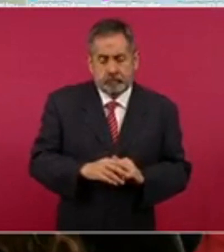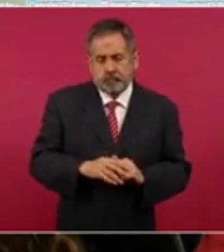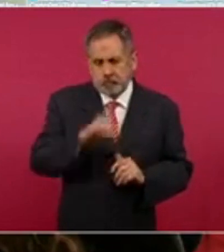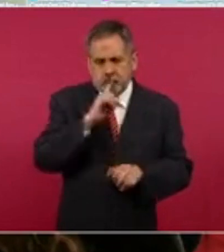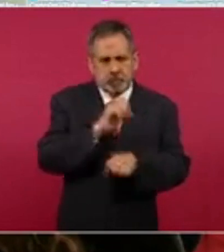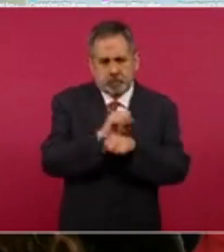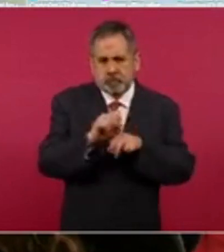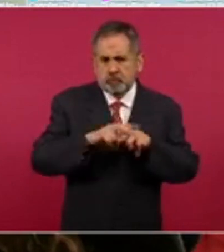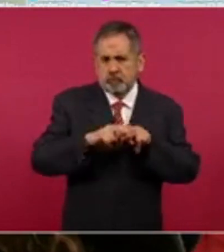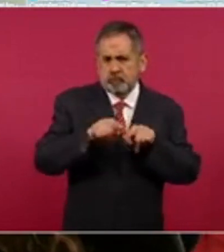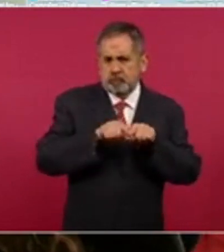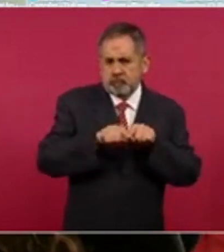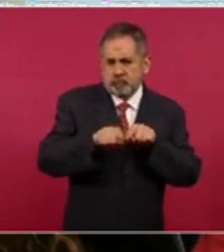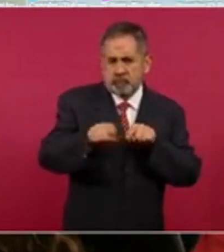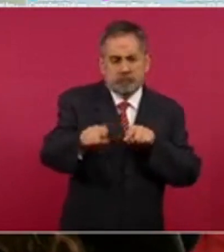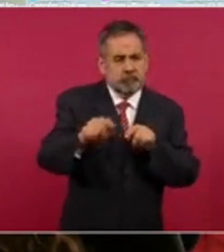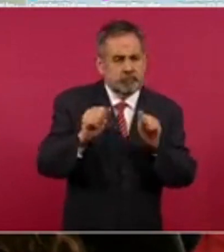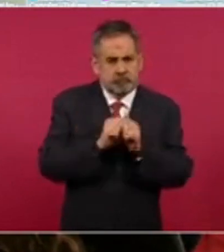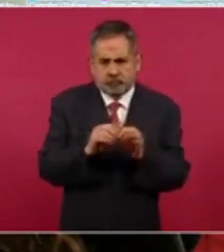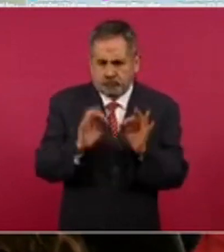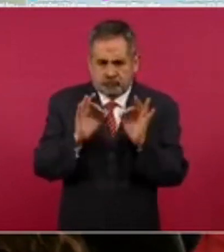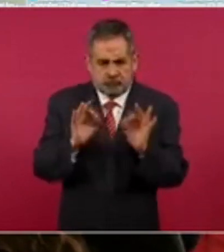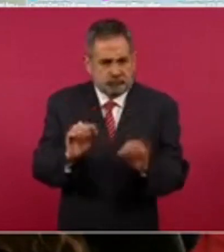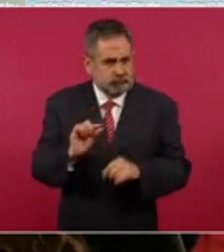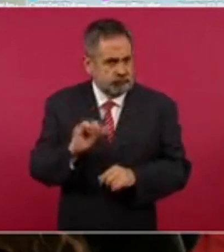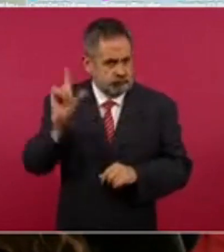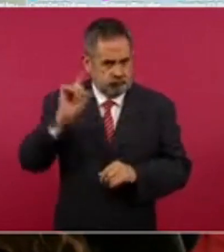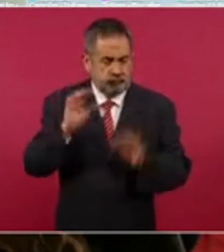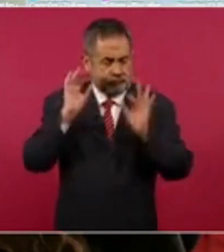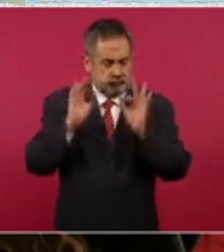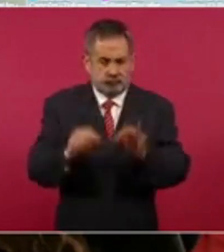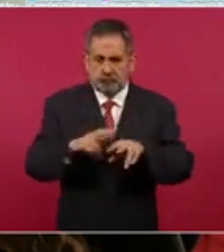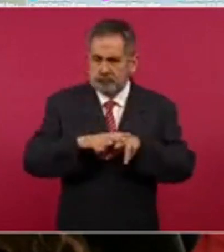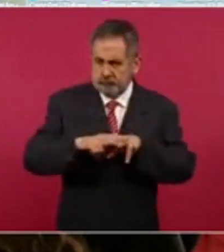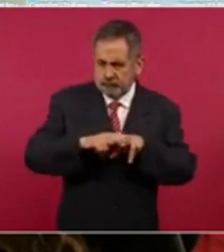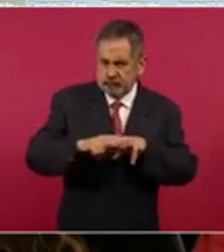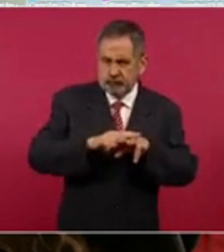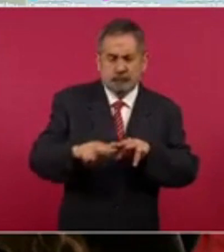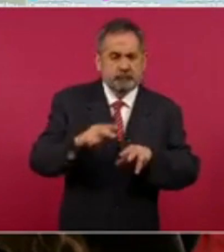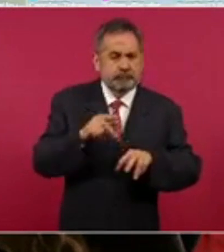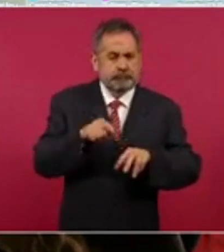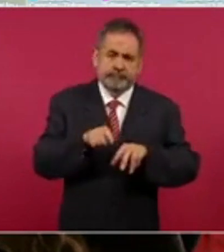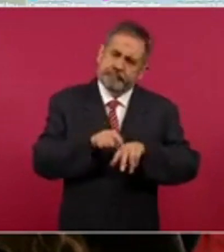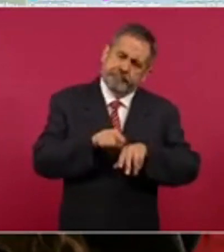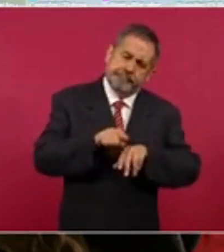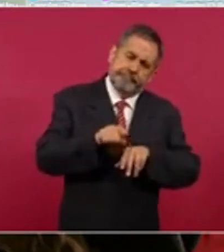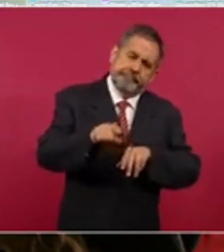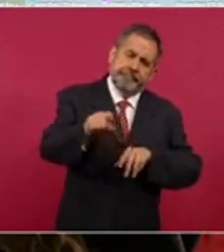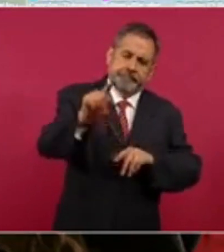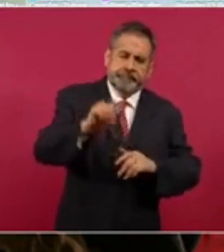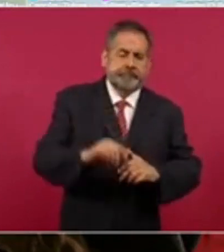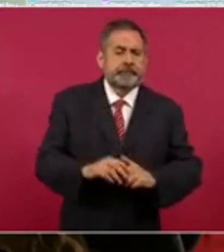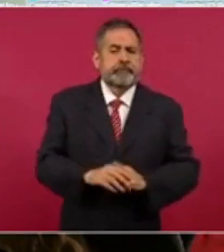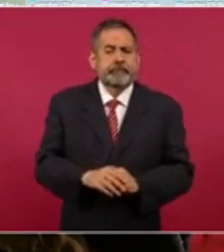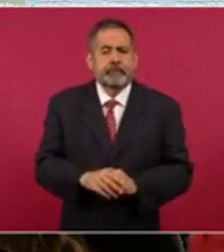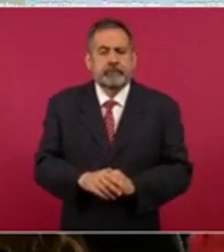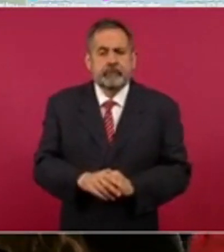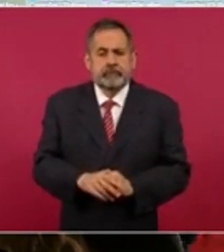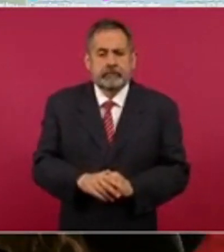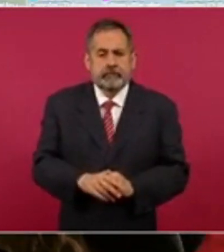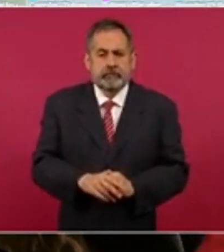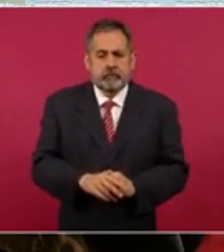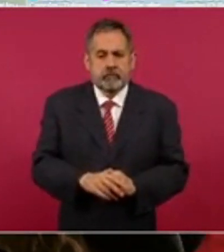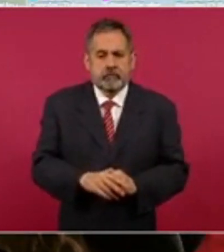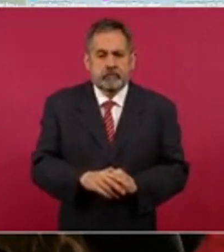la misma calidad de toda